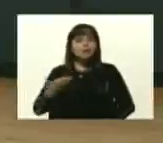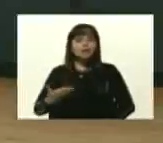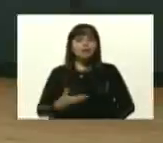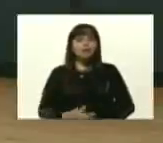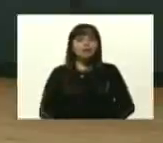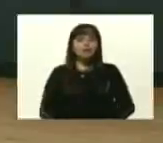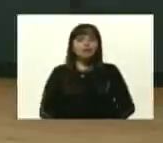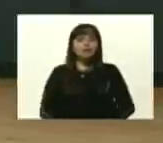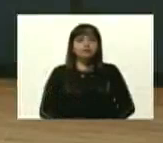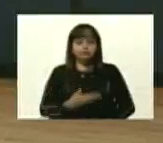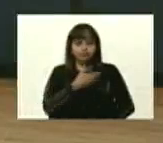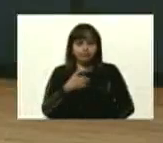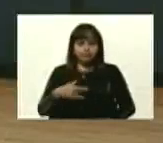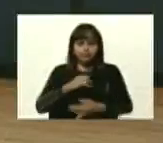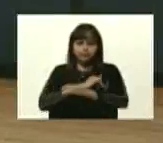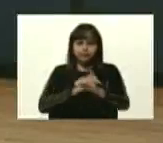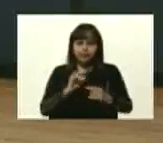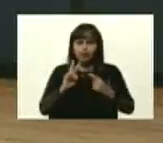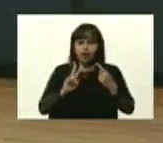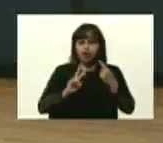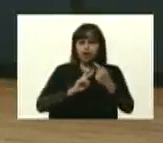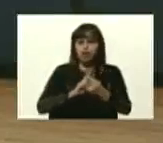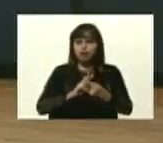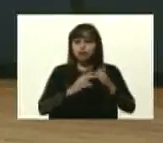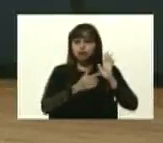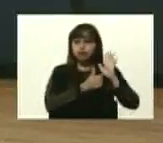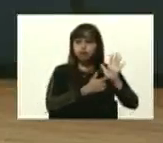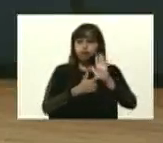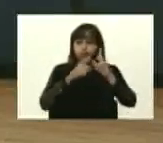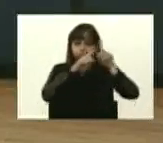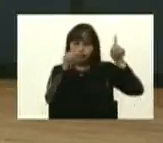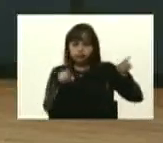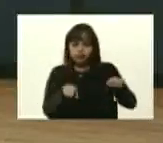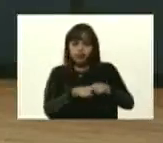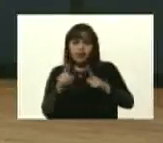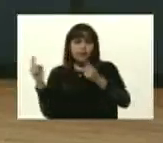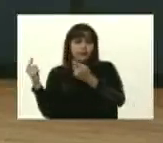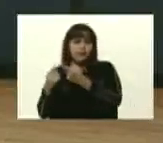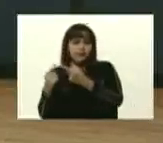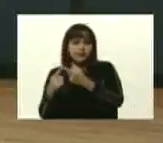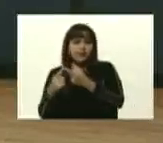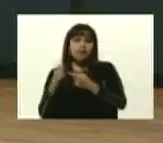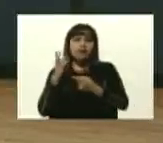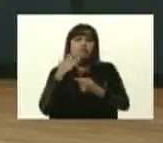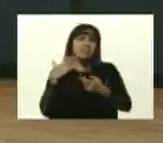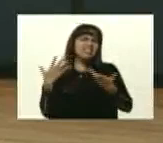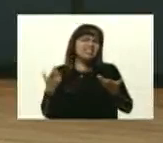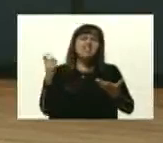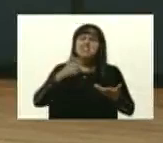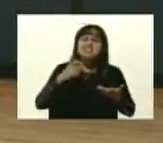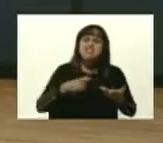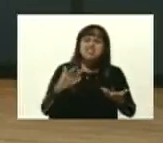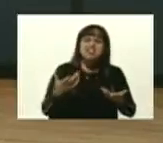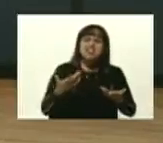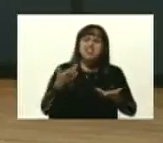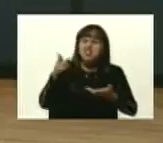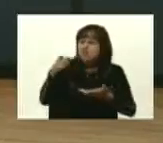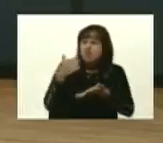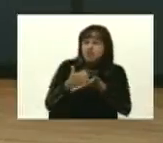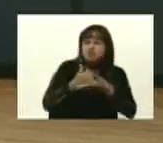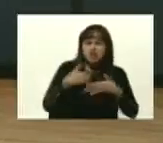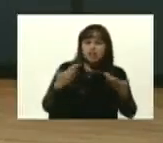Quiero concluir con dos diapositivas. La primera tiene que ver con que para qué me sirve todo esto que acabamos de mostrar.